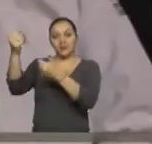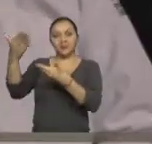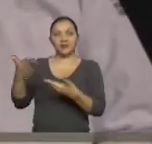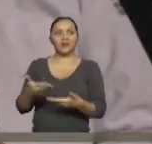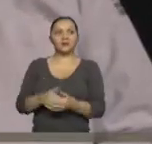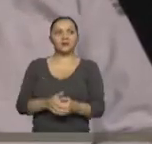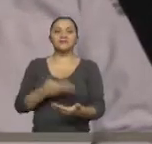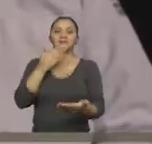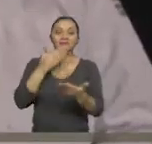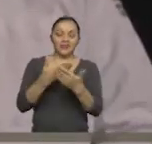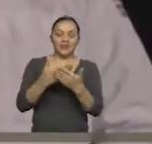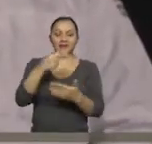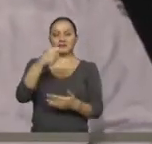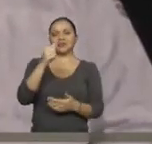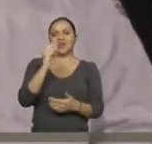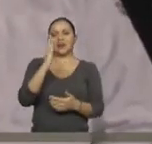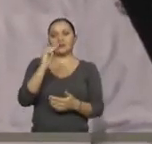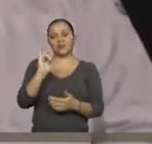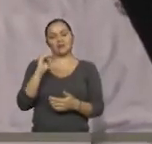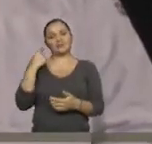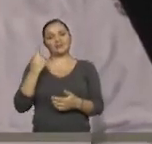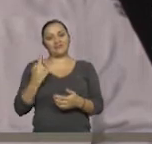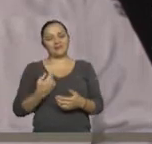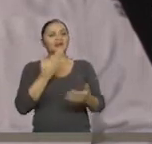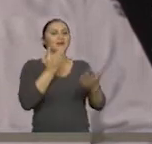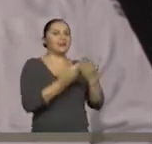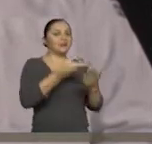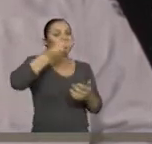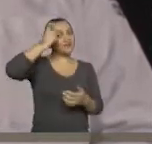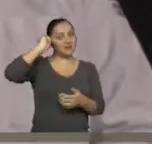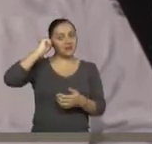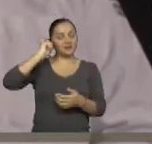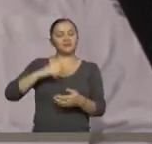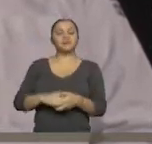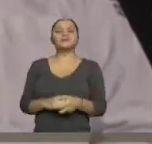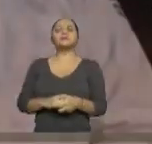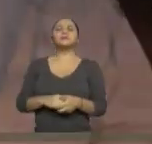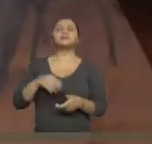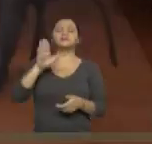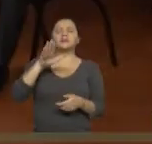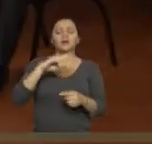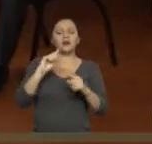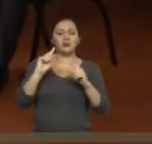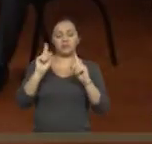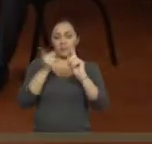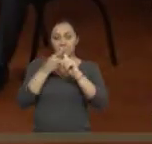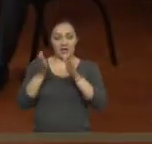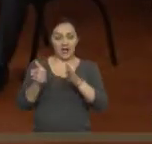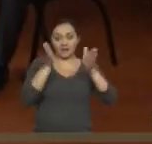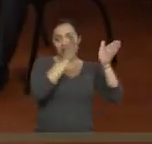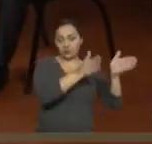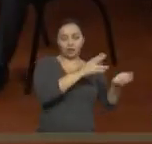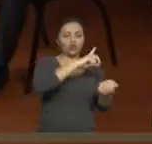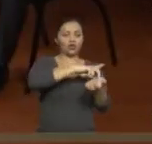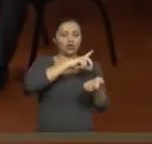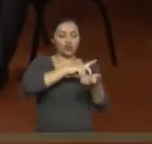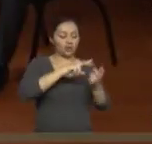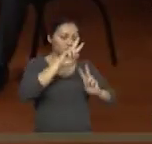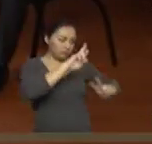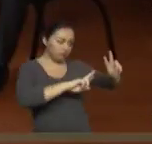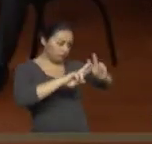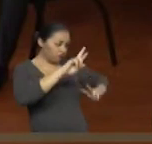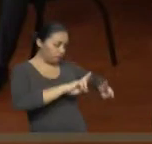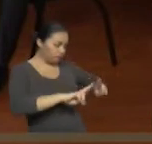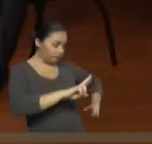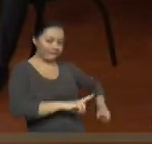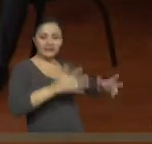Gracias, Gaby. Gracias, Javier. Qué gusto, Jorge. Jorge, ya hemos visto que la primera parte donde viene el médico calificador, ya